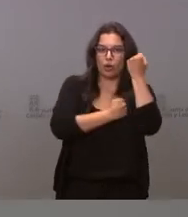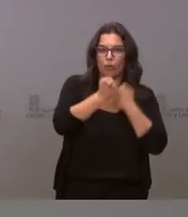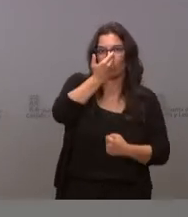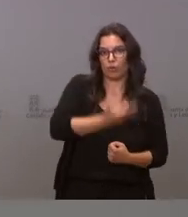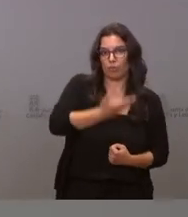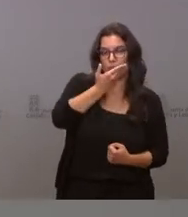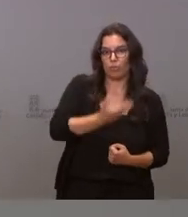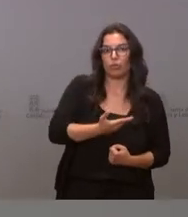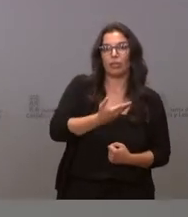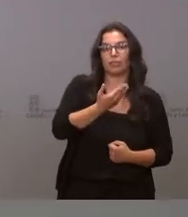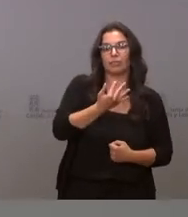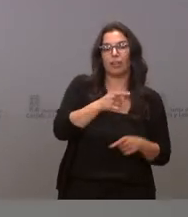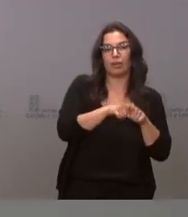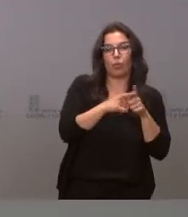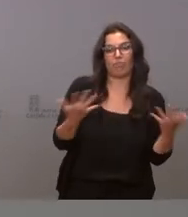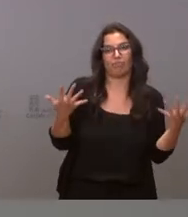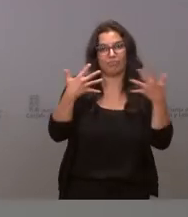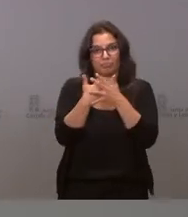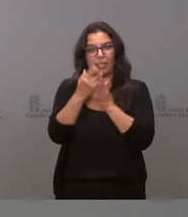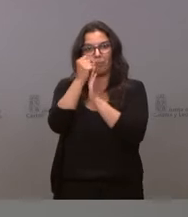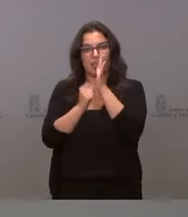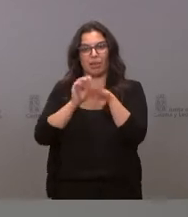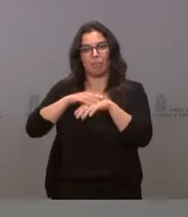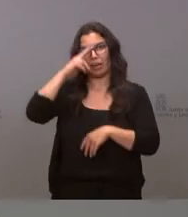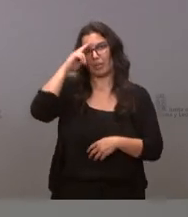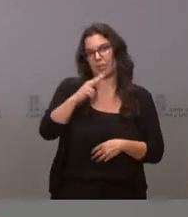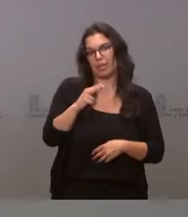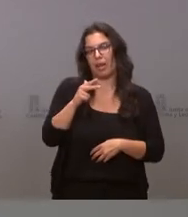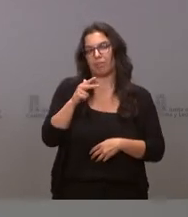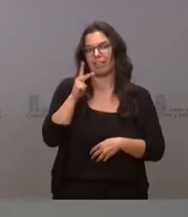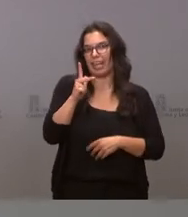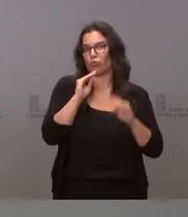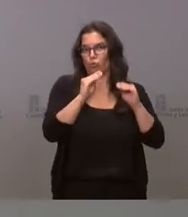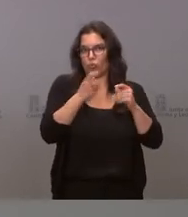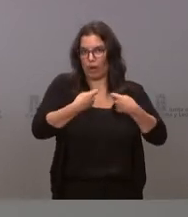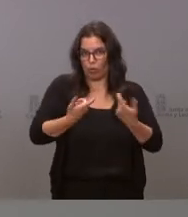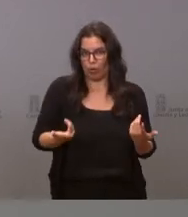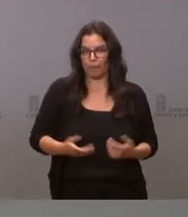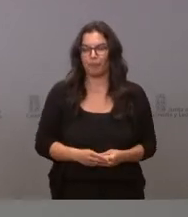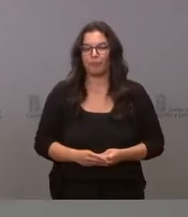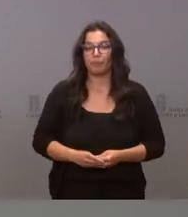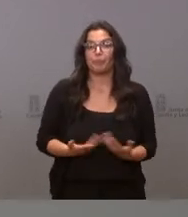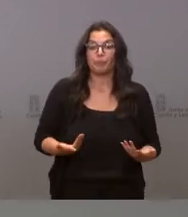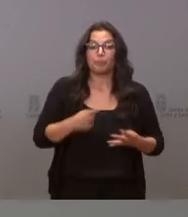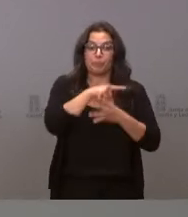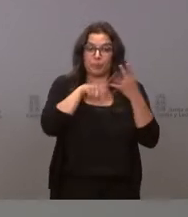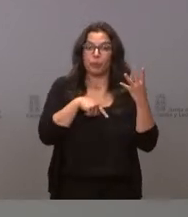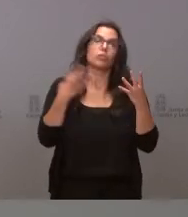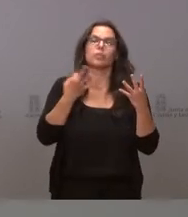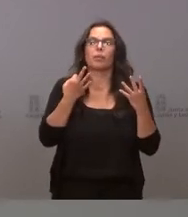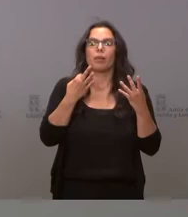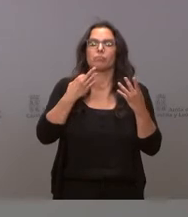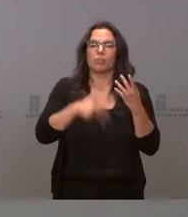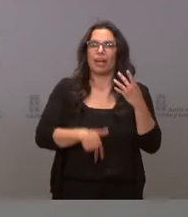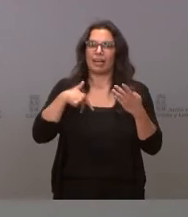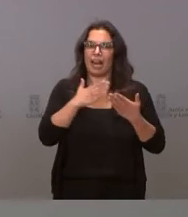además con las medidas que permitan respetar sus legítimos intereses. Eso exigía y exige la realización de un estudio